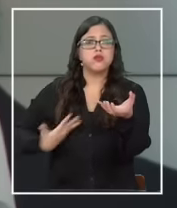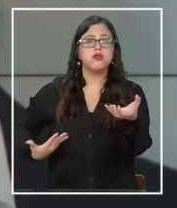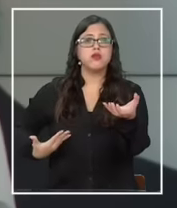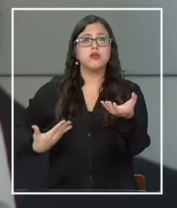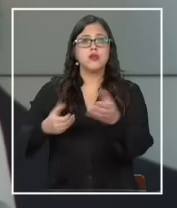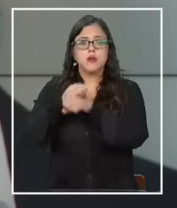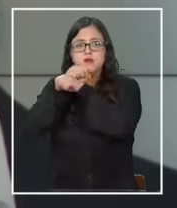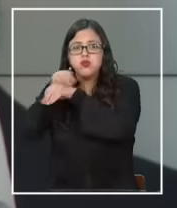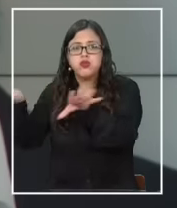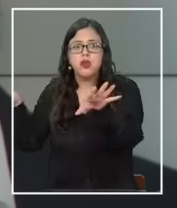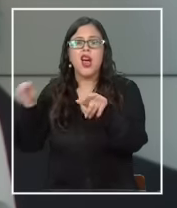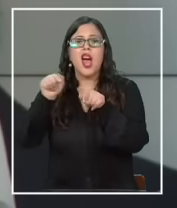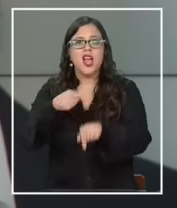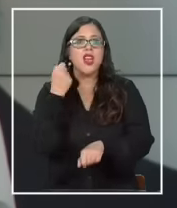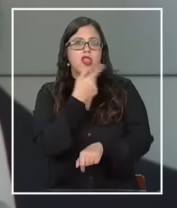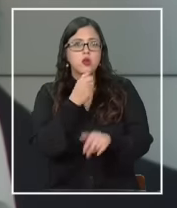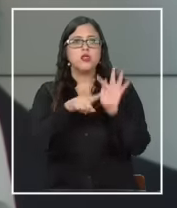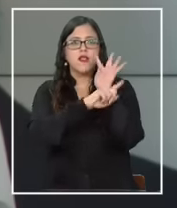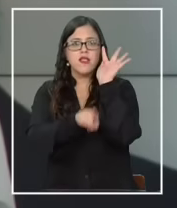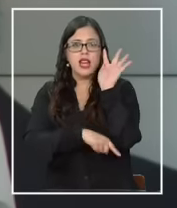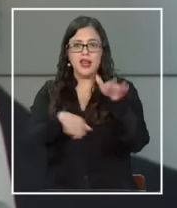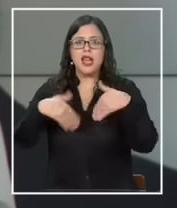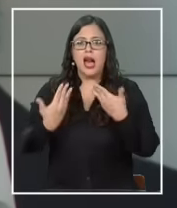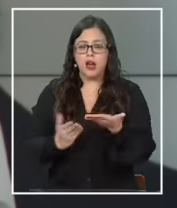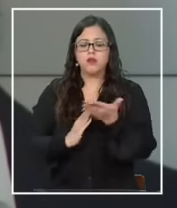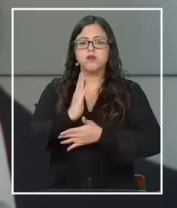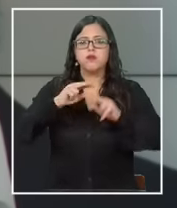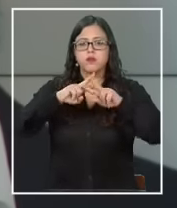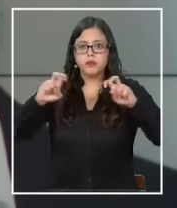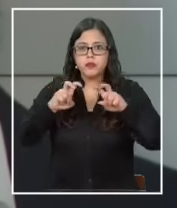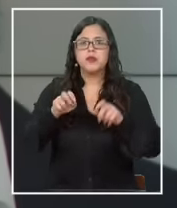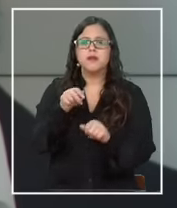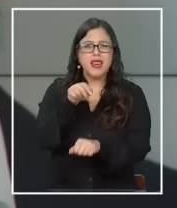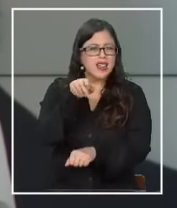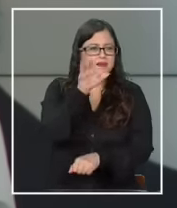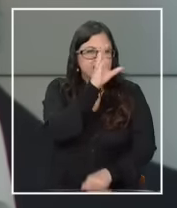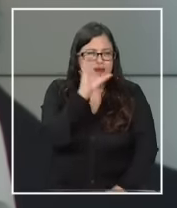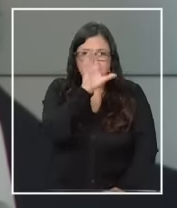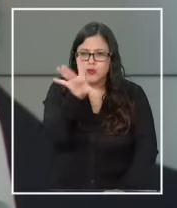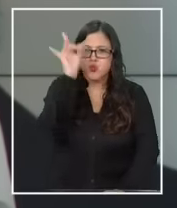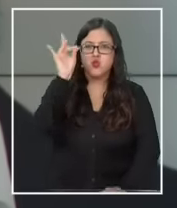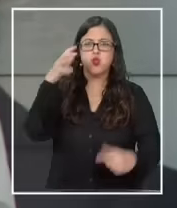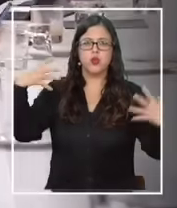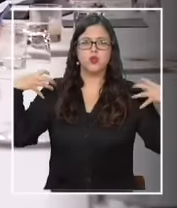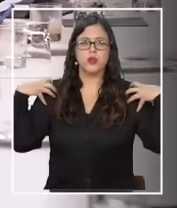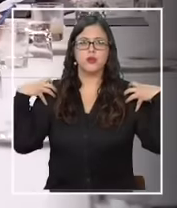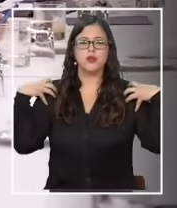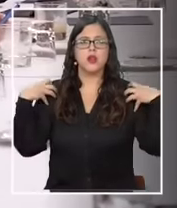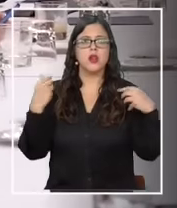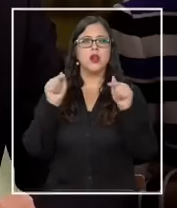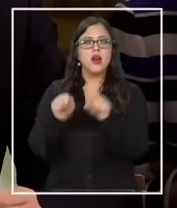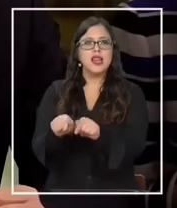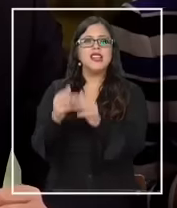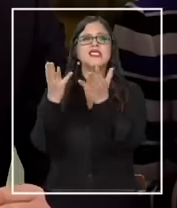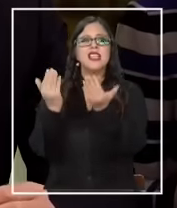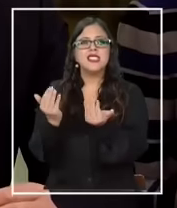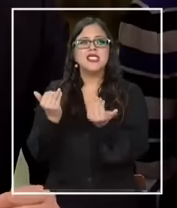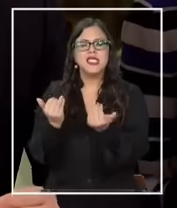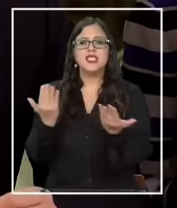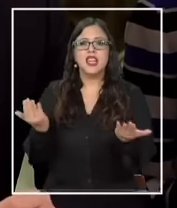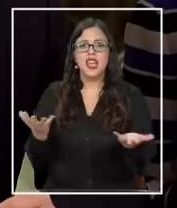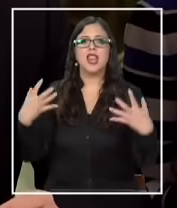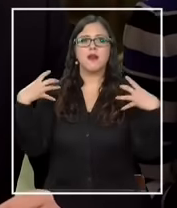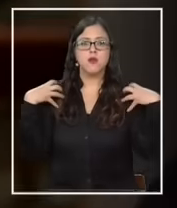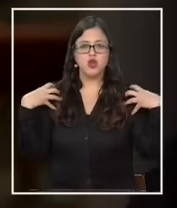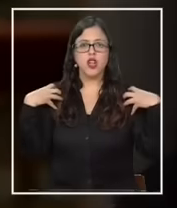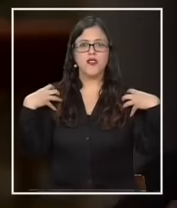una denuncia en la Fiscalía que ya inició la investigación para dar con el responsable. Se necesita que exista una